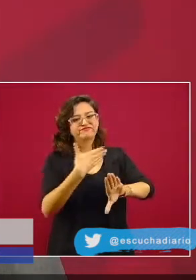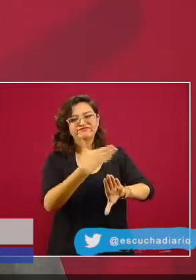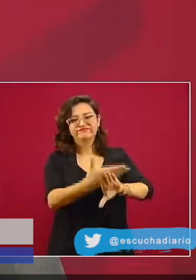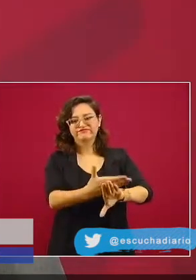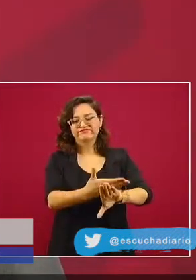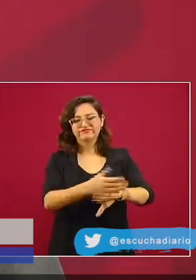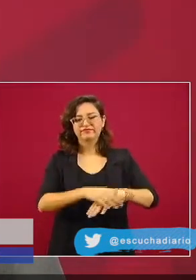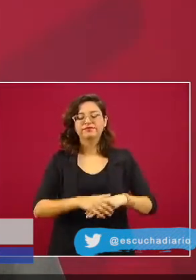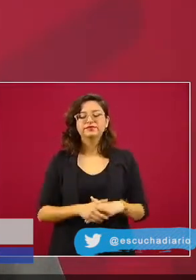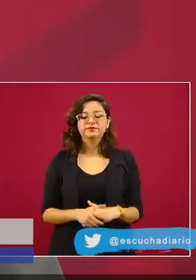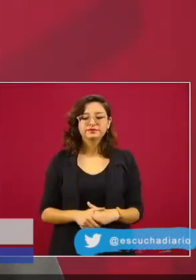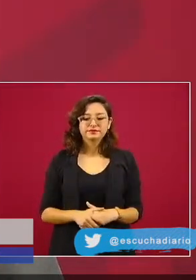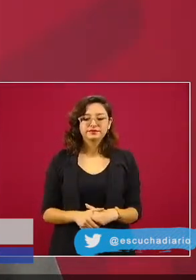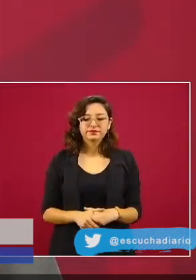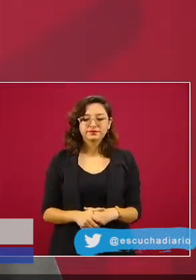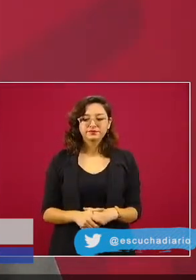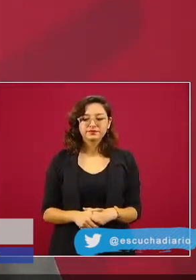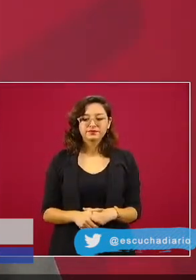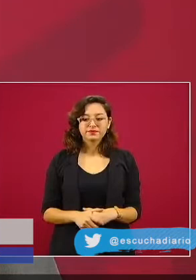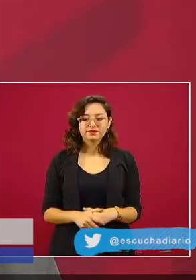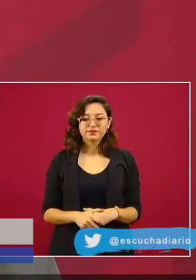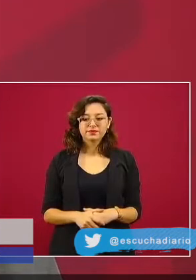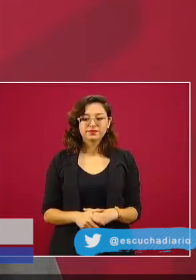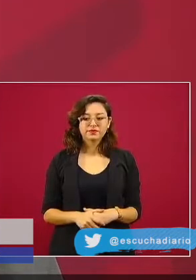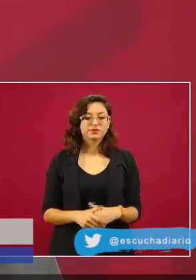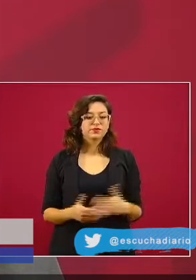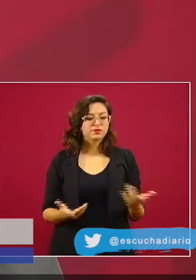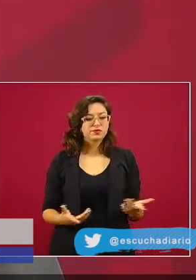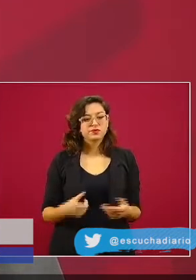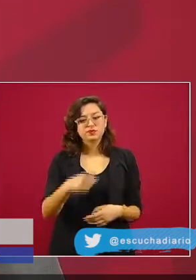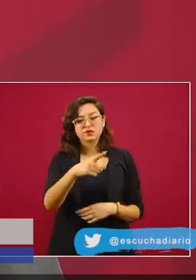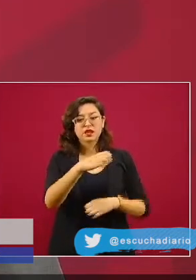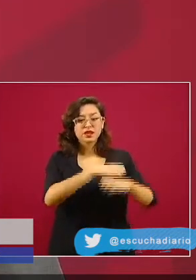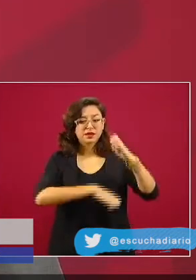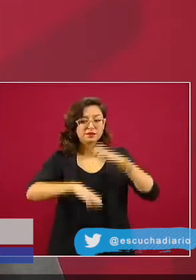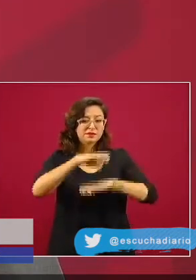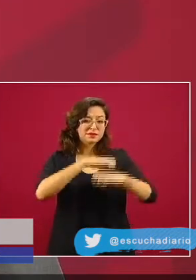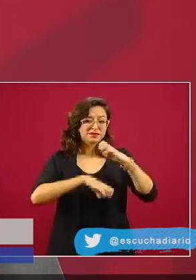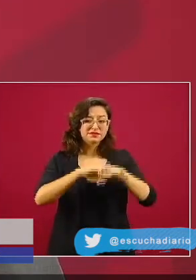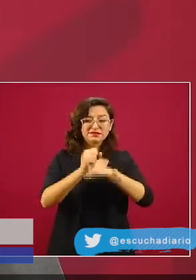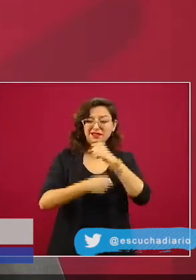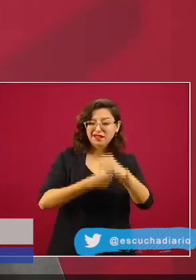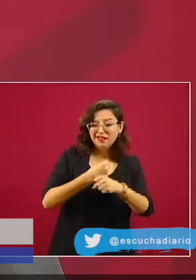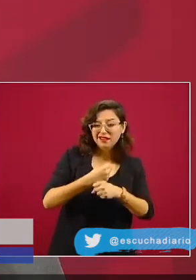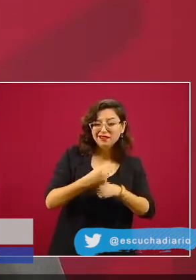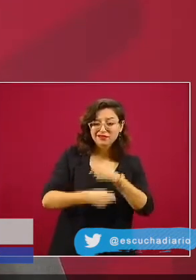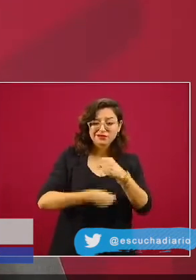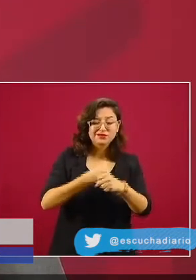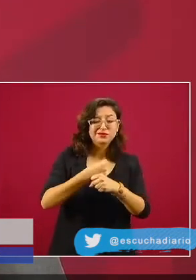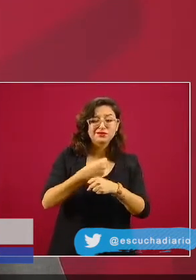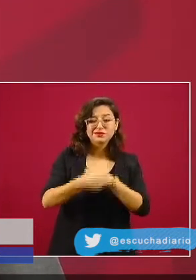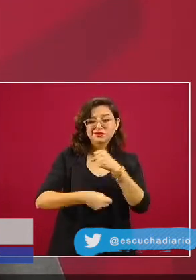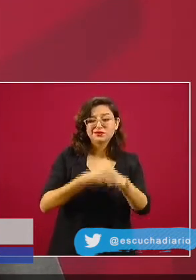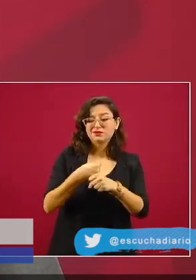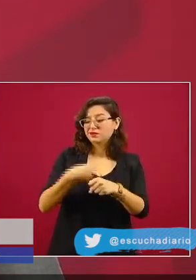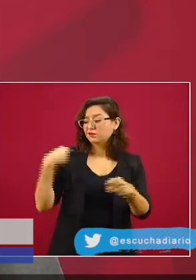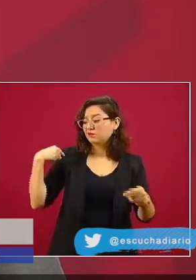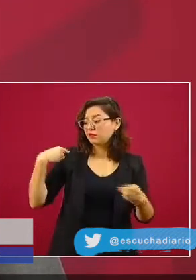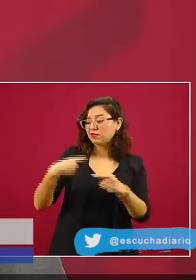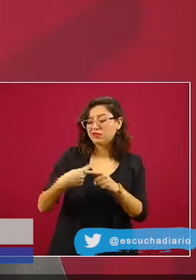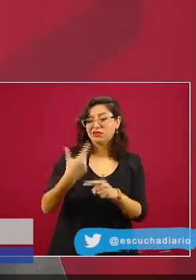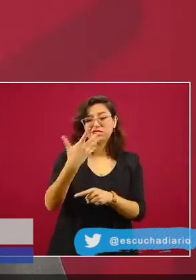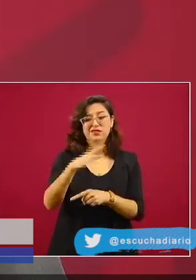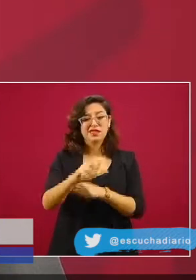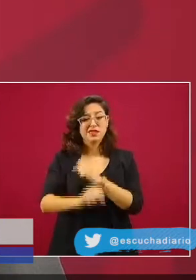llamados factureros que defraudaron al fisco por medio de facturas falsas que tuvieron esta actividad durante 10 años desde 2010